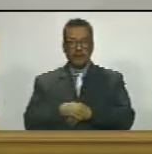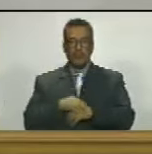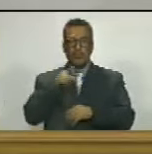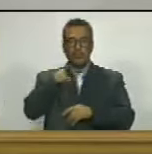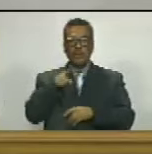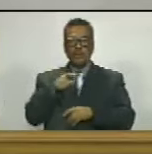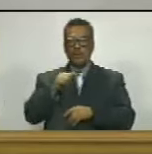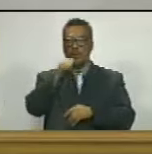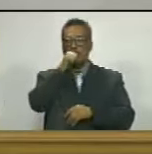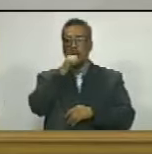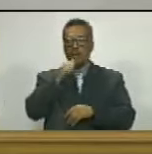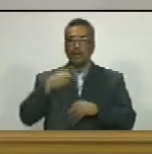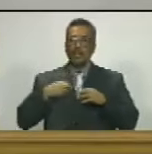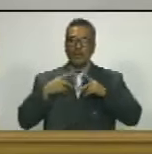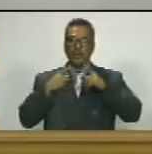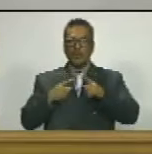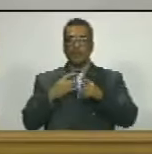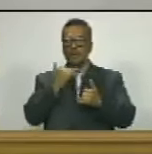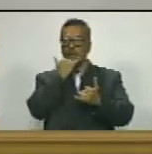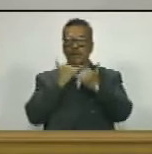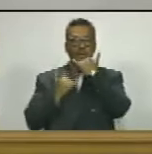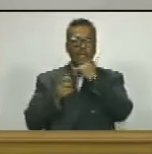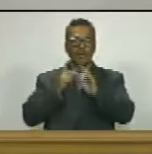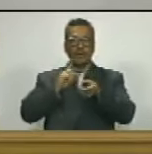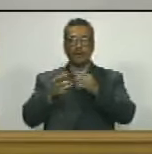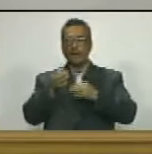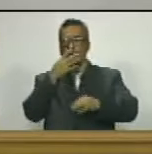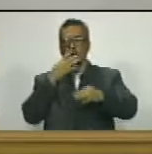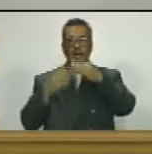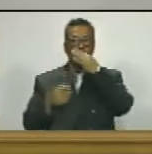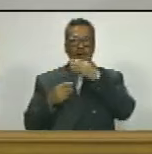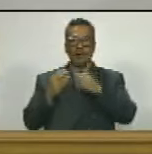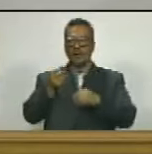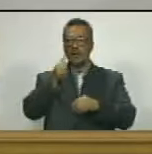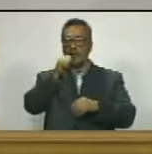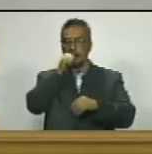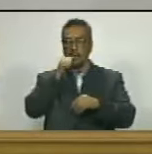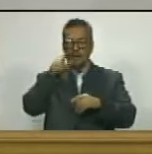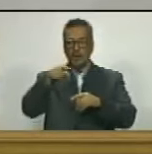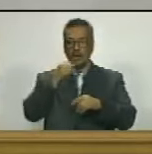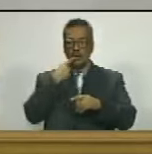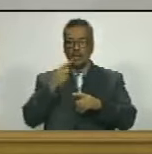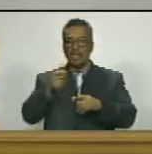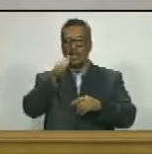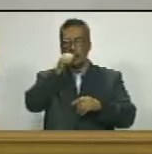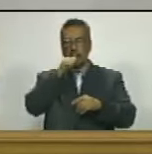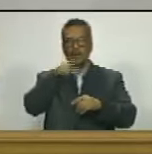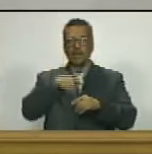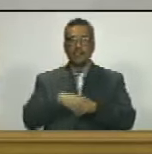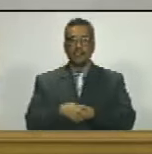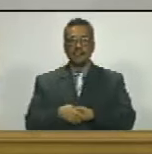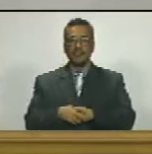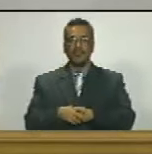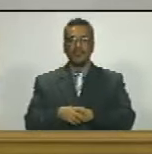si con agua se está curando cuando uno se equivocaba con algún medicamento si con agua se está curando agua sigue le dando